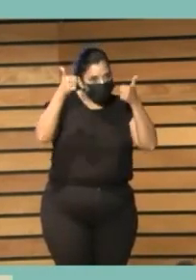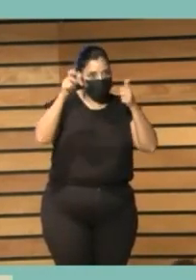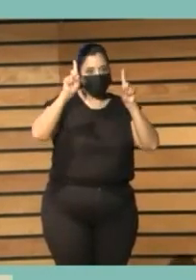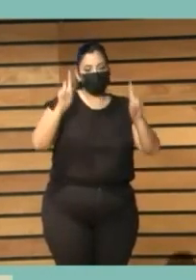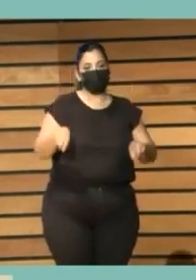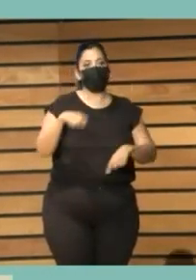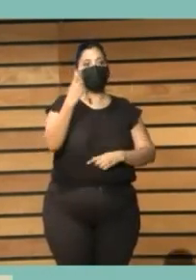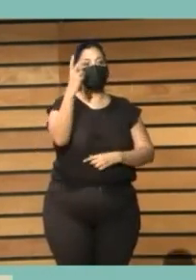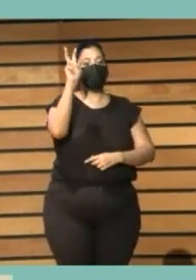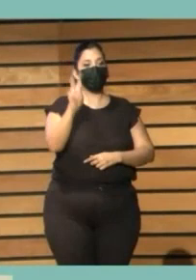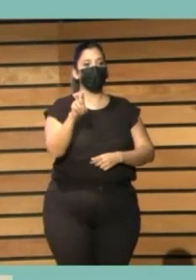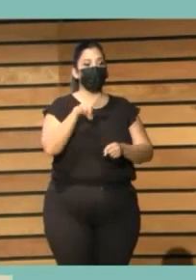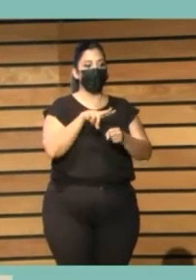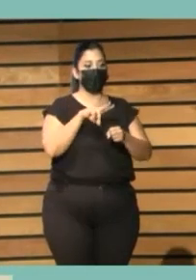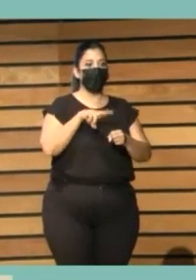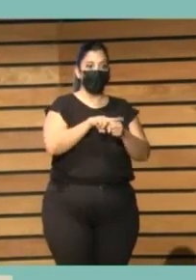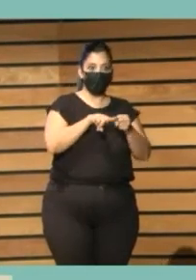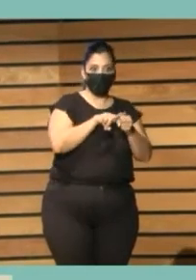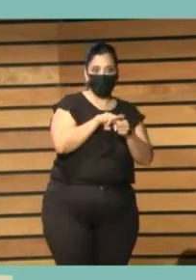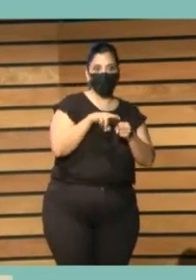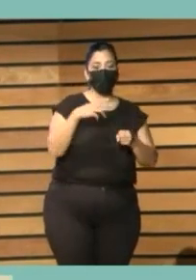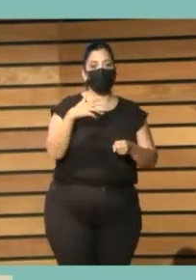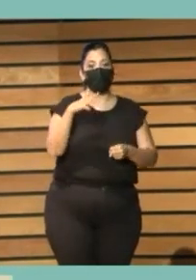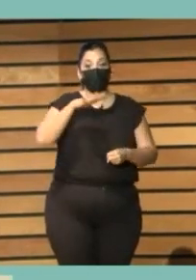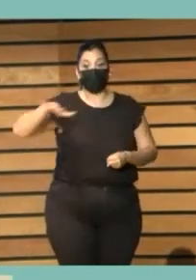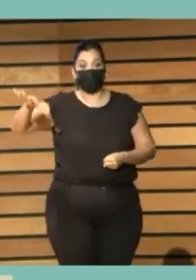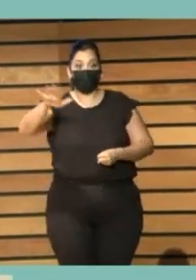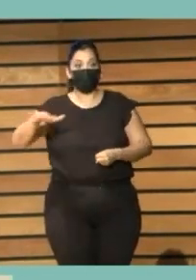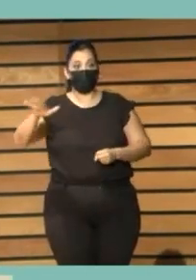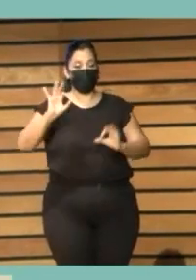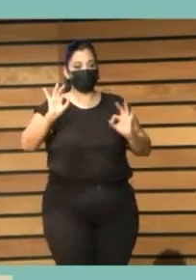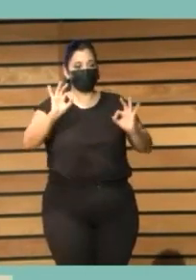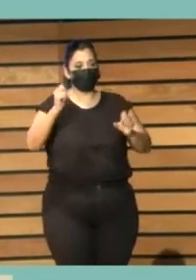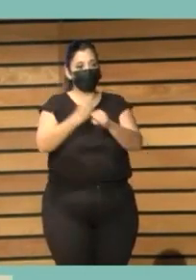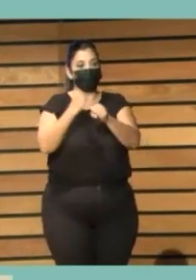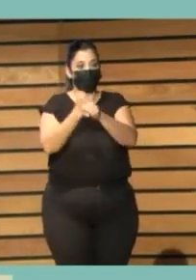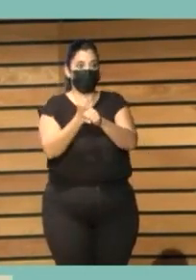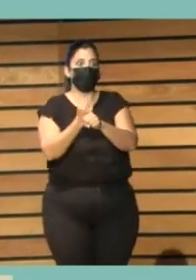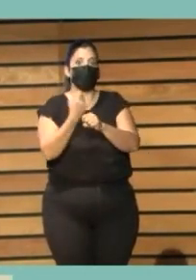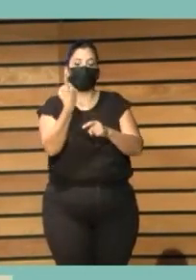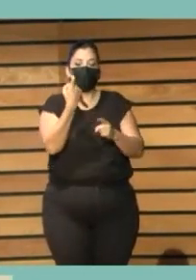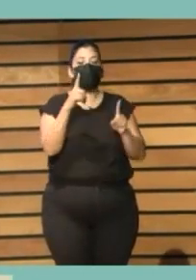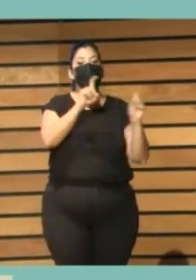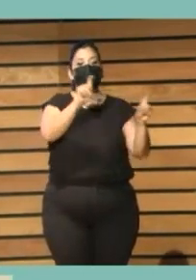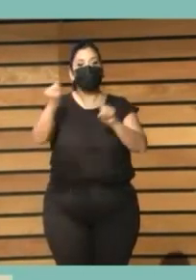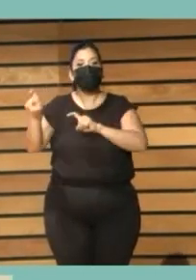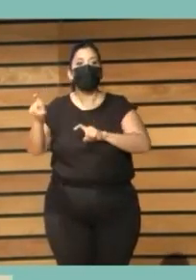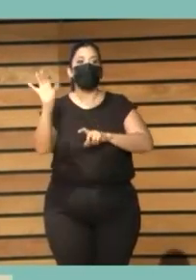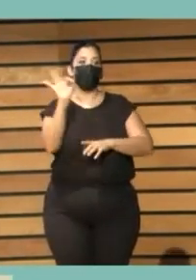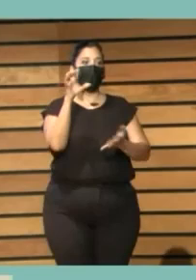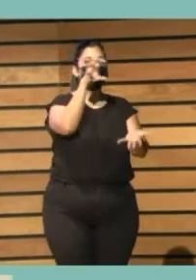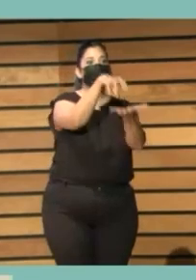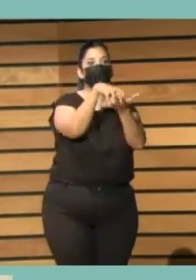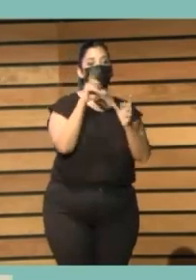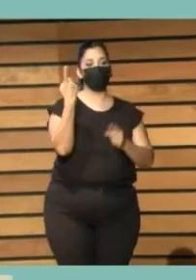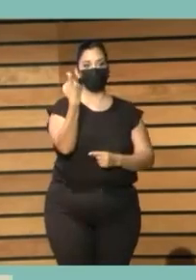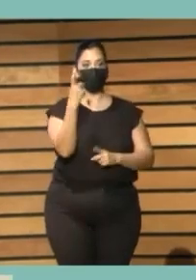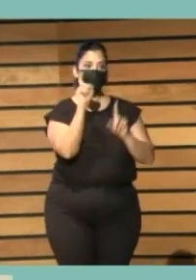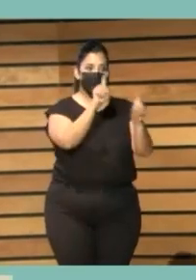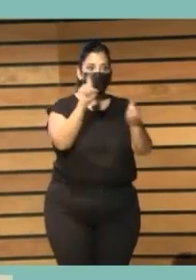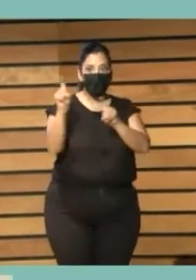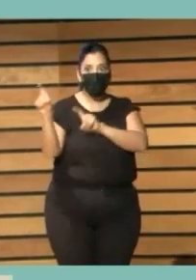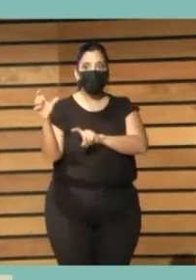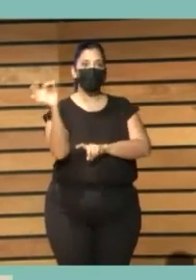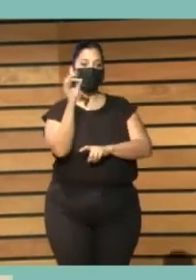ámbito estatal o bien en su escala autonómica, pues en función de las Administraciones que tengan responsabilidad sobre los